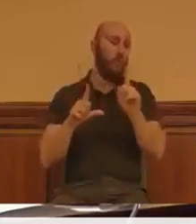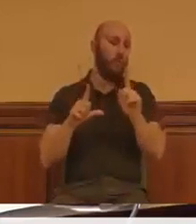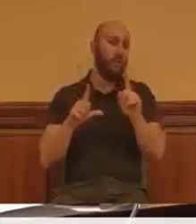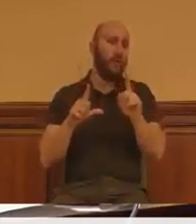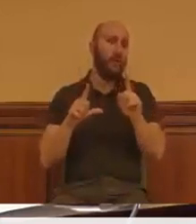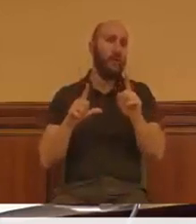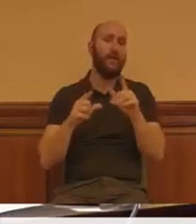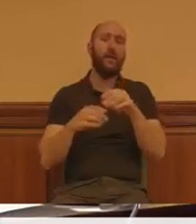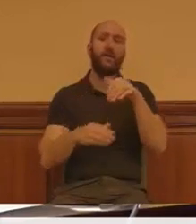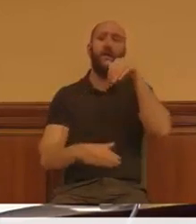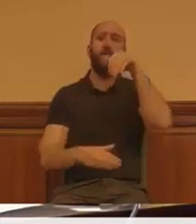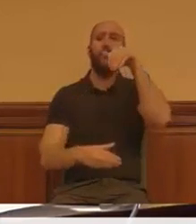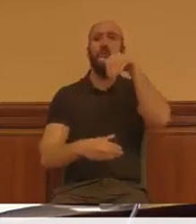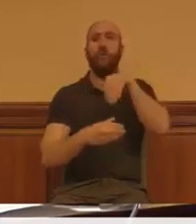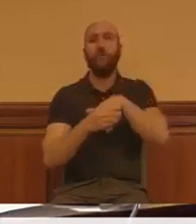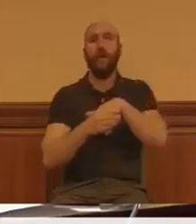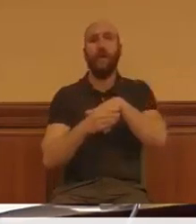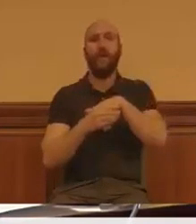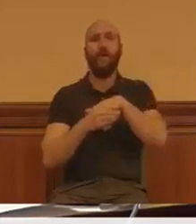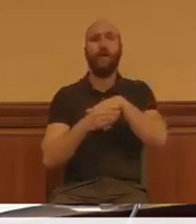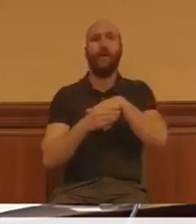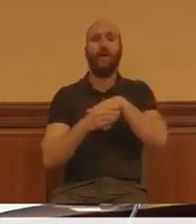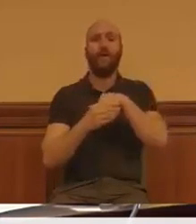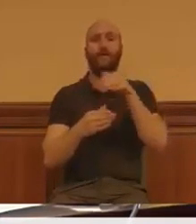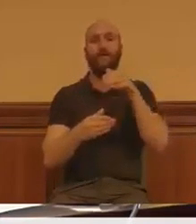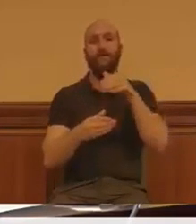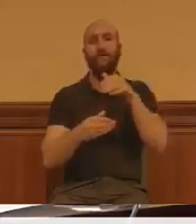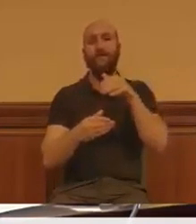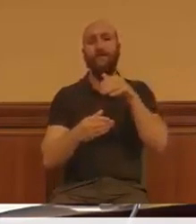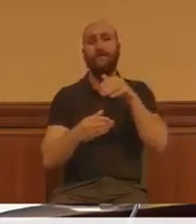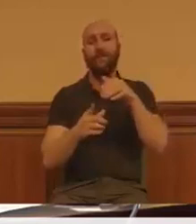qué votaron ustedes para que el mural permaneciera.